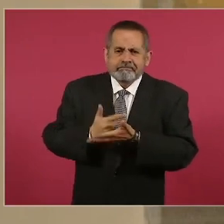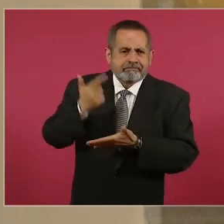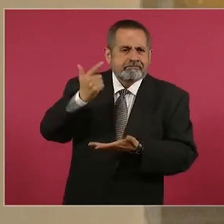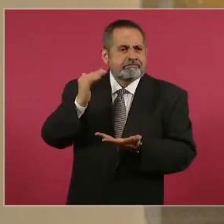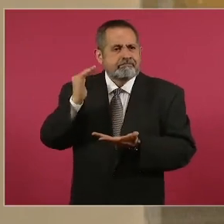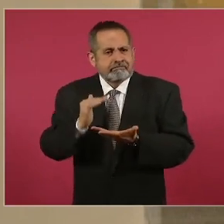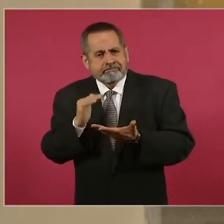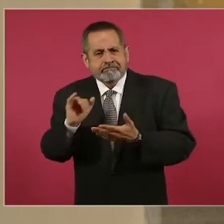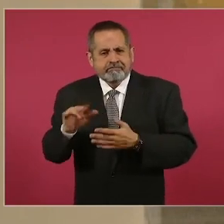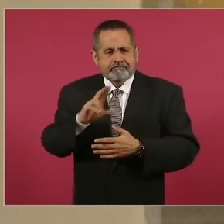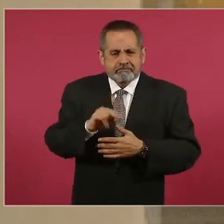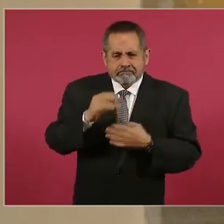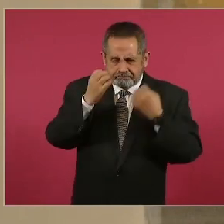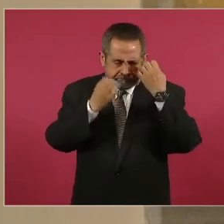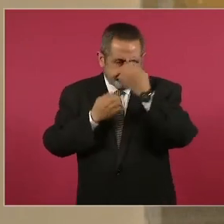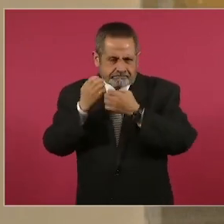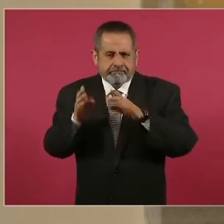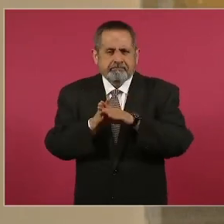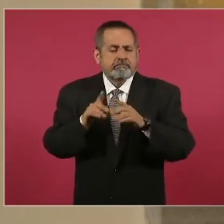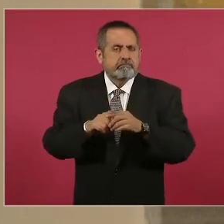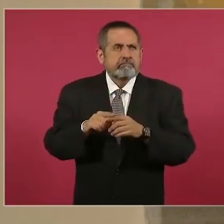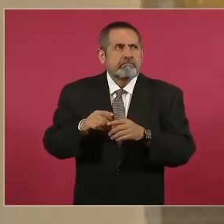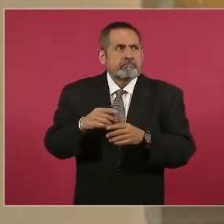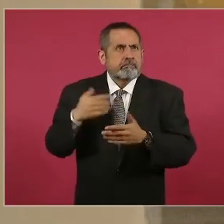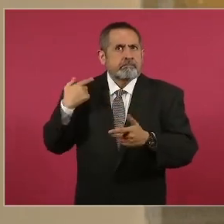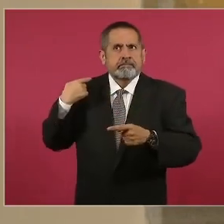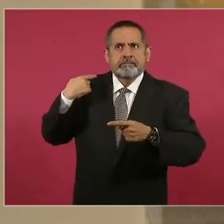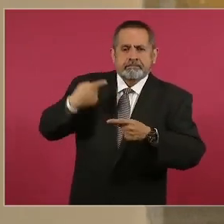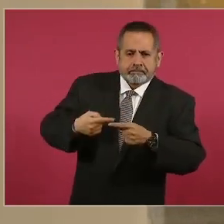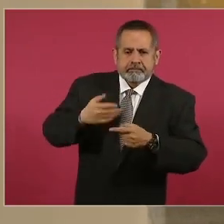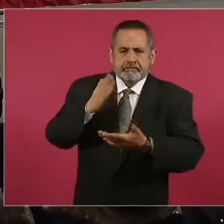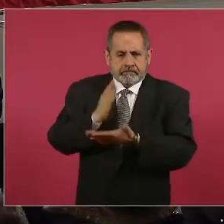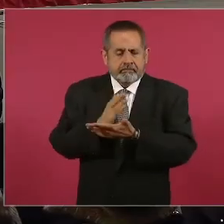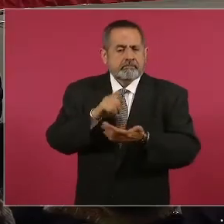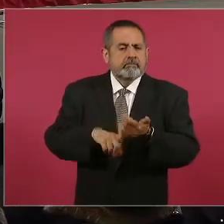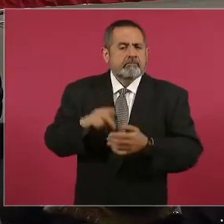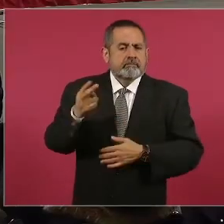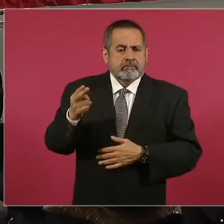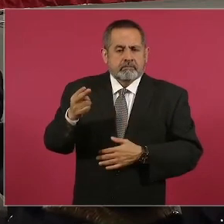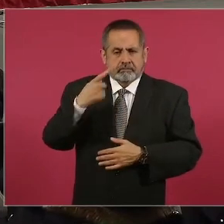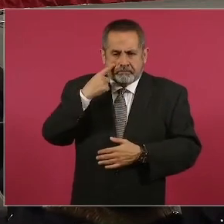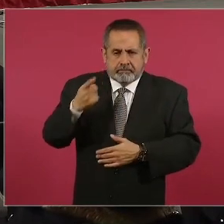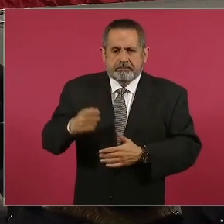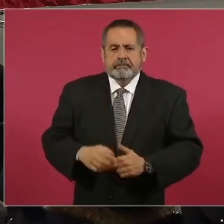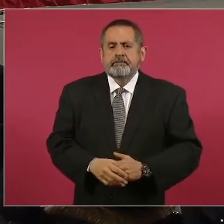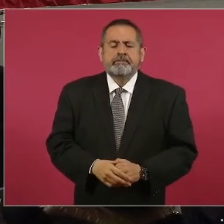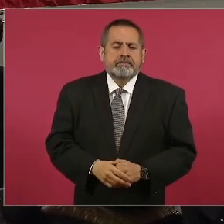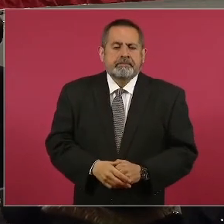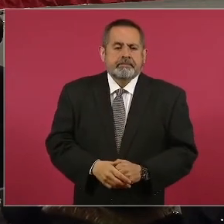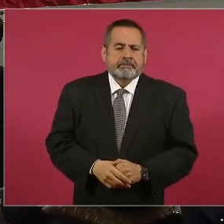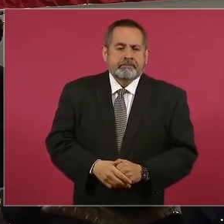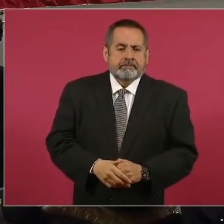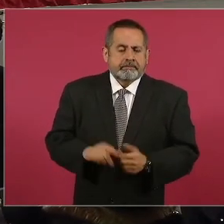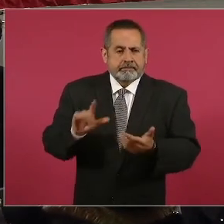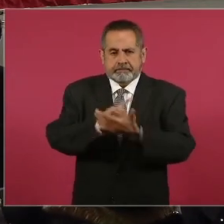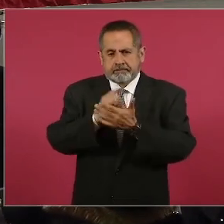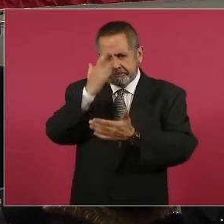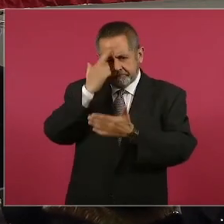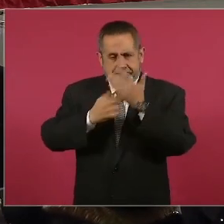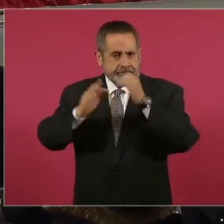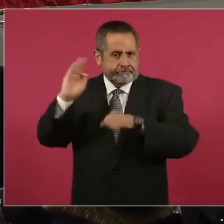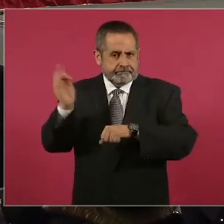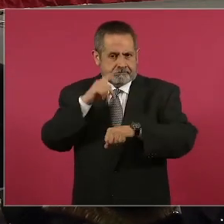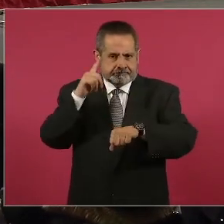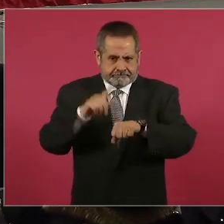correspondiente hasta el cierre del mes de noviembre. En el caso de los delitos del Fuero Federal,